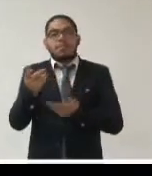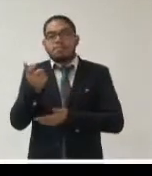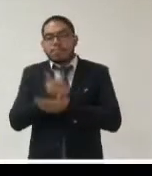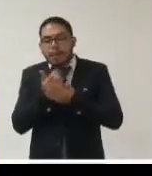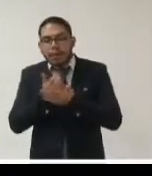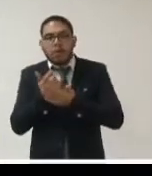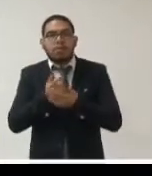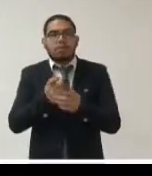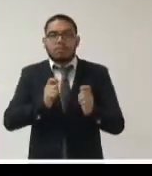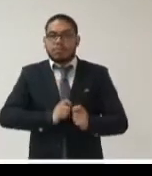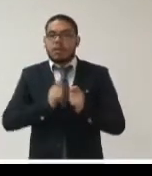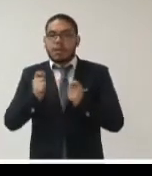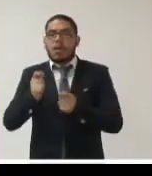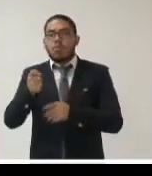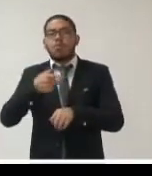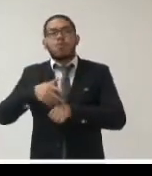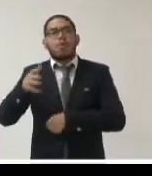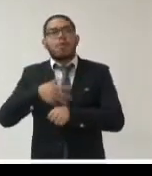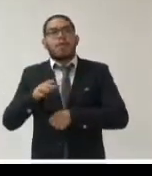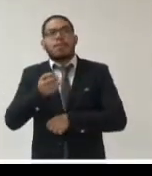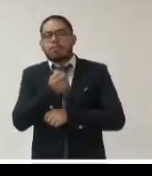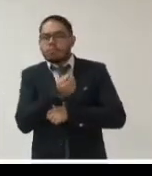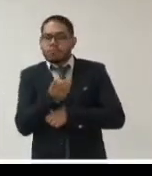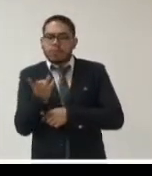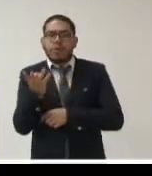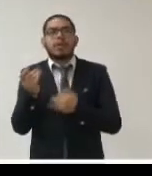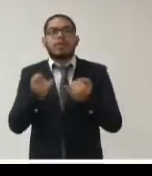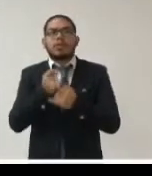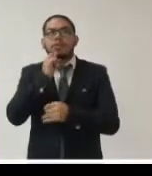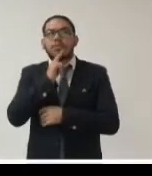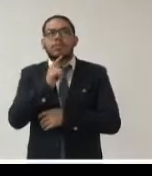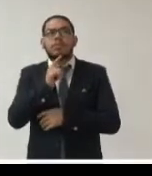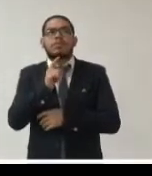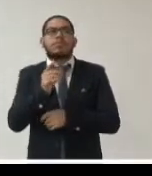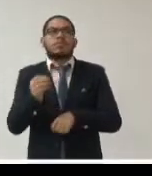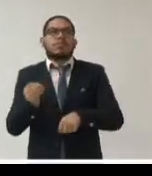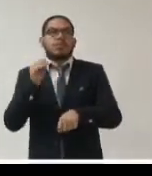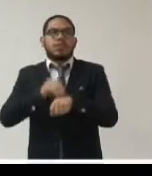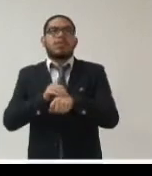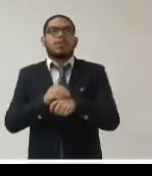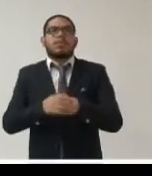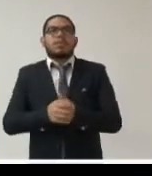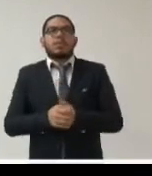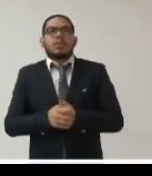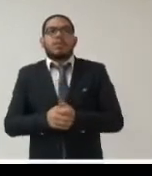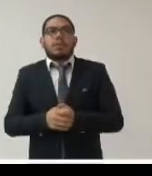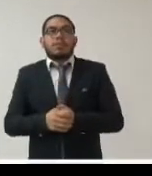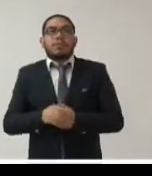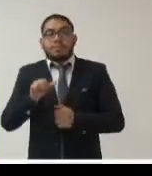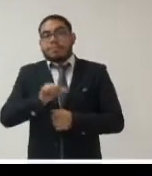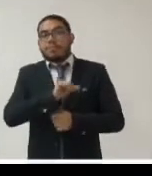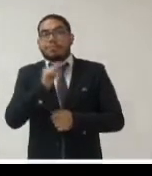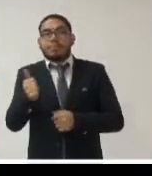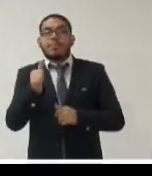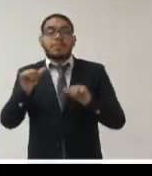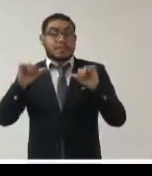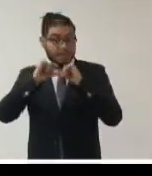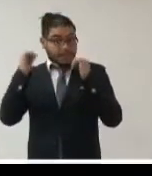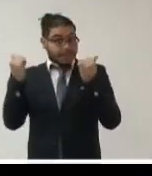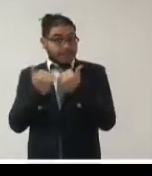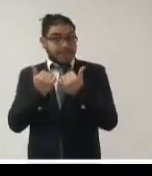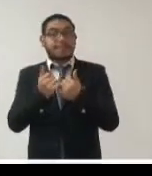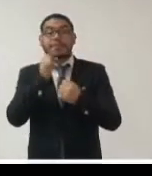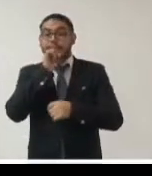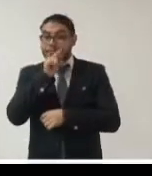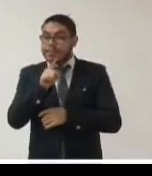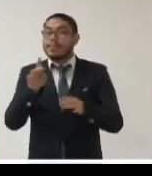ejecutados número de bienes adquiridos con mucho detalle de la información y también la propia sociedad civil yo he participado